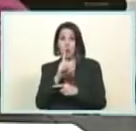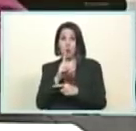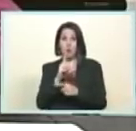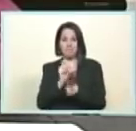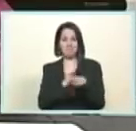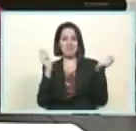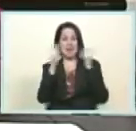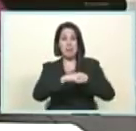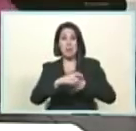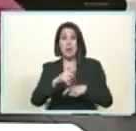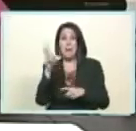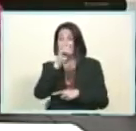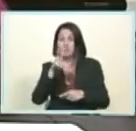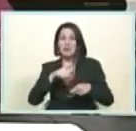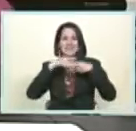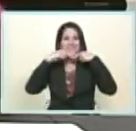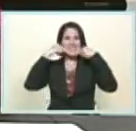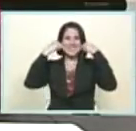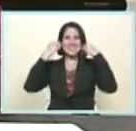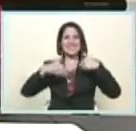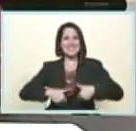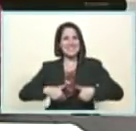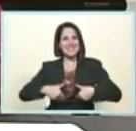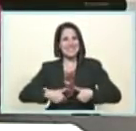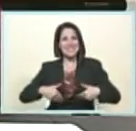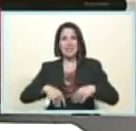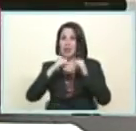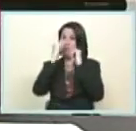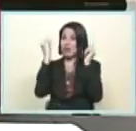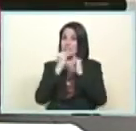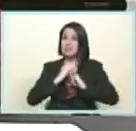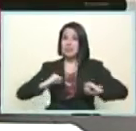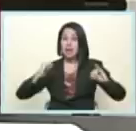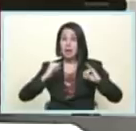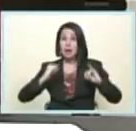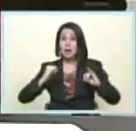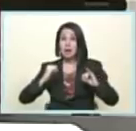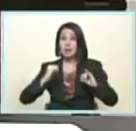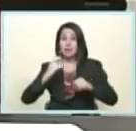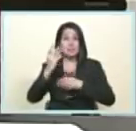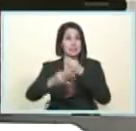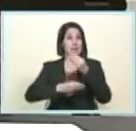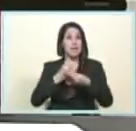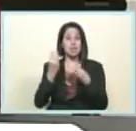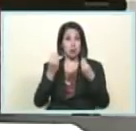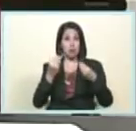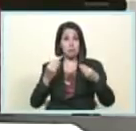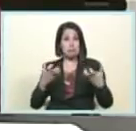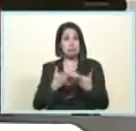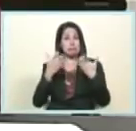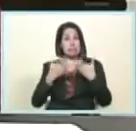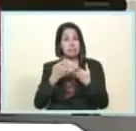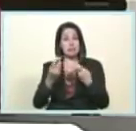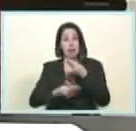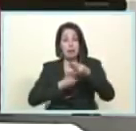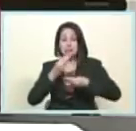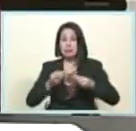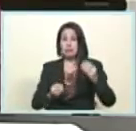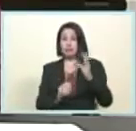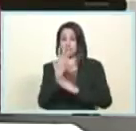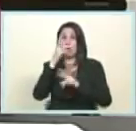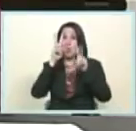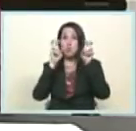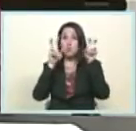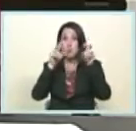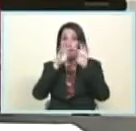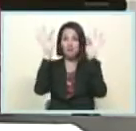y este mes de diciembre como una gran fiesta de todos a que suene la gaita a que suene